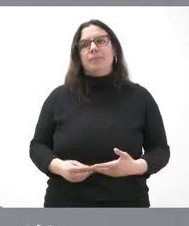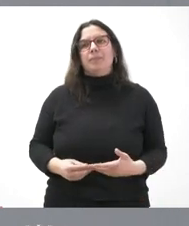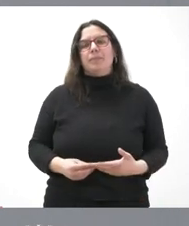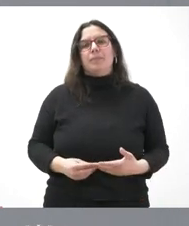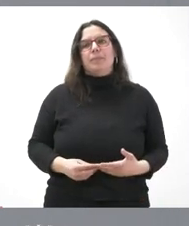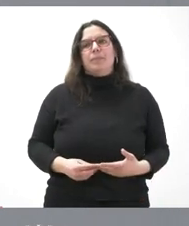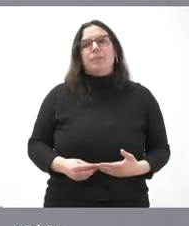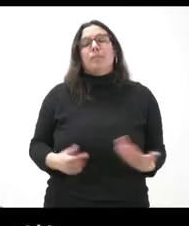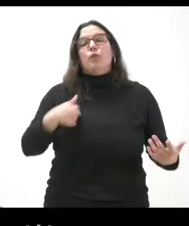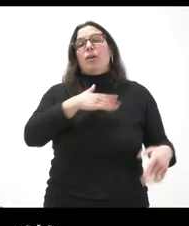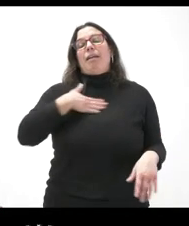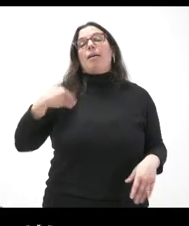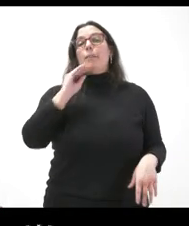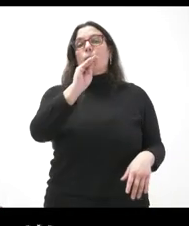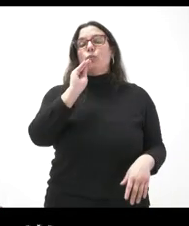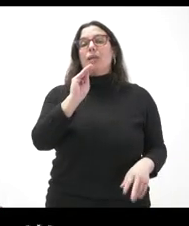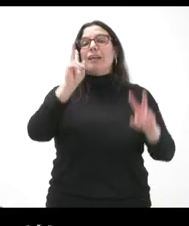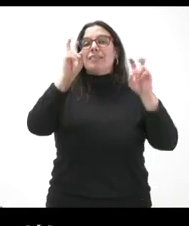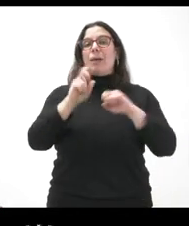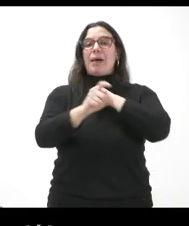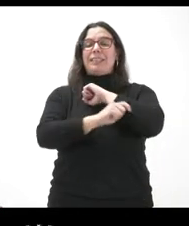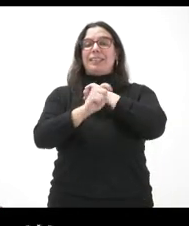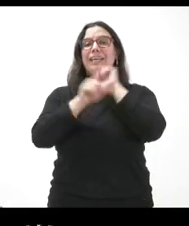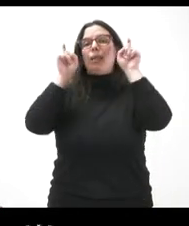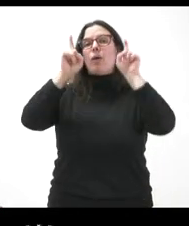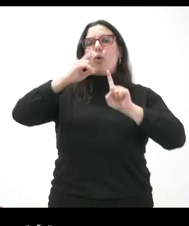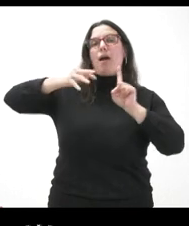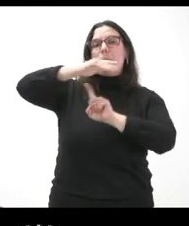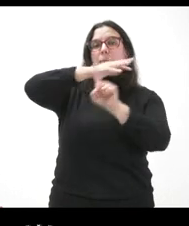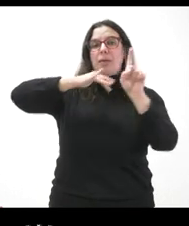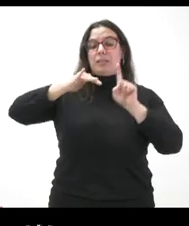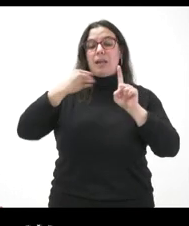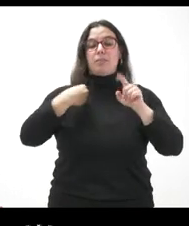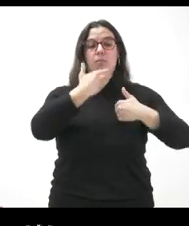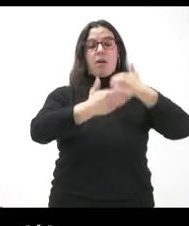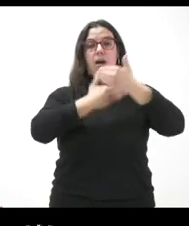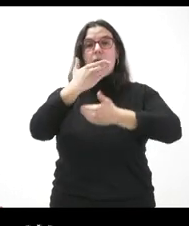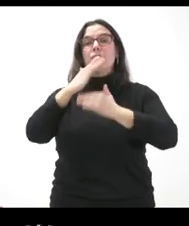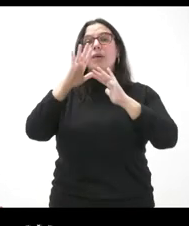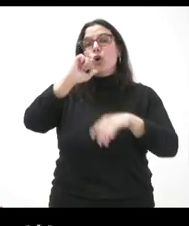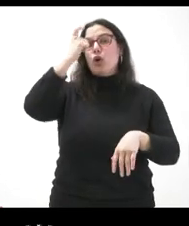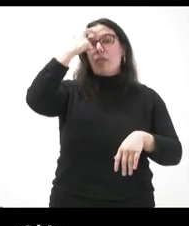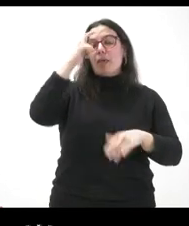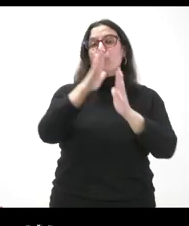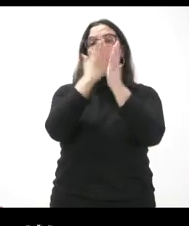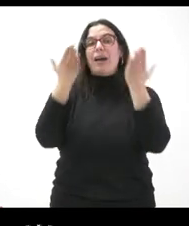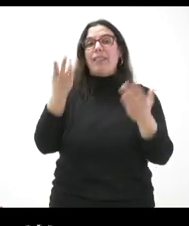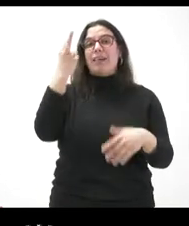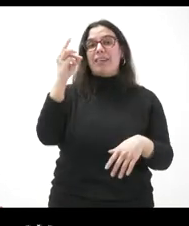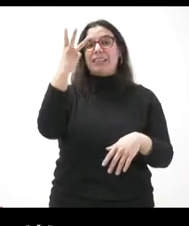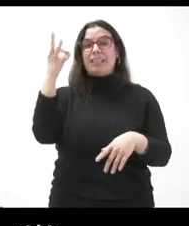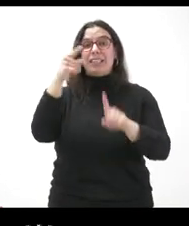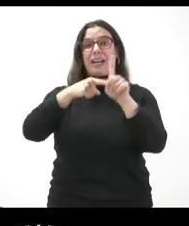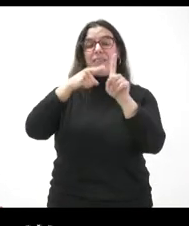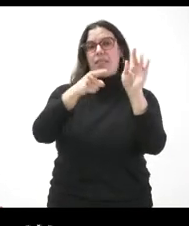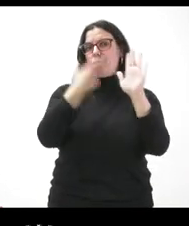Vale. Yo quería preguntarle por la estrategia de educación ambiental, que a lo largo del trámite se ha suprimido el concepto de Agenda 2030 del marco de referencia.